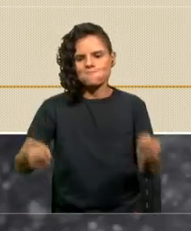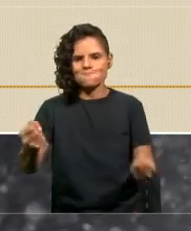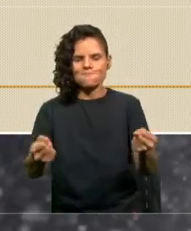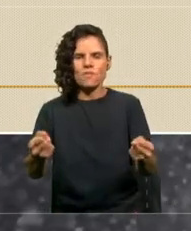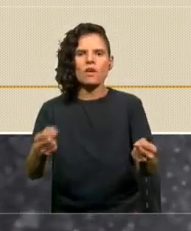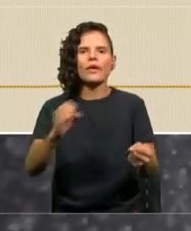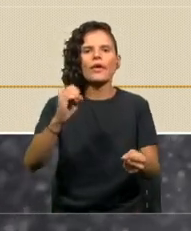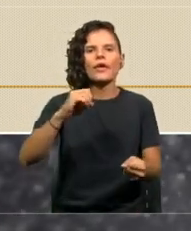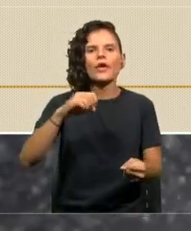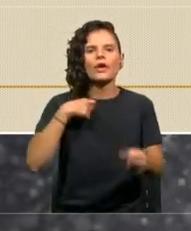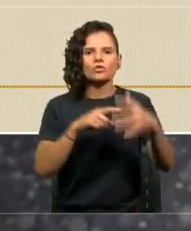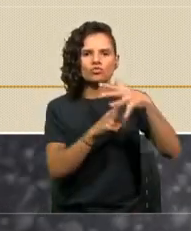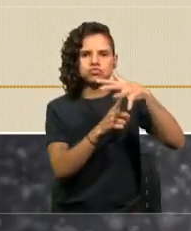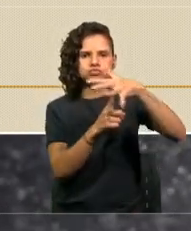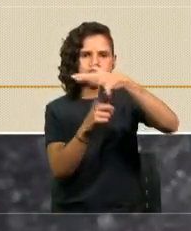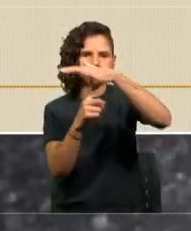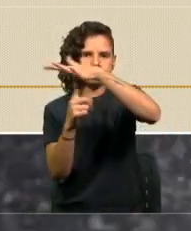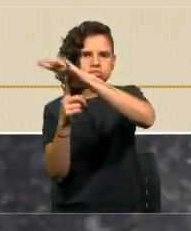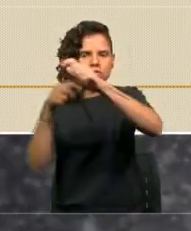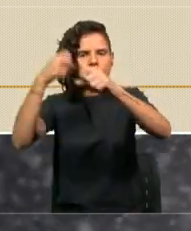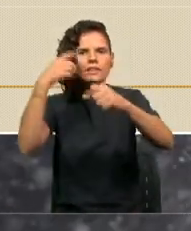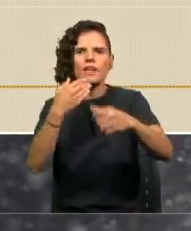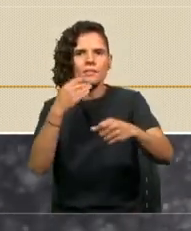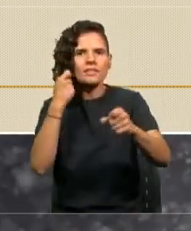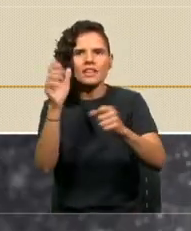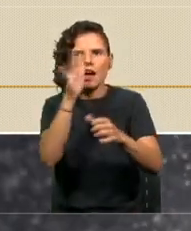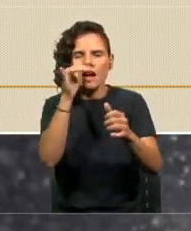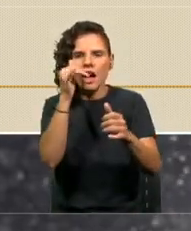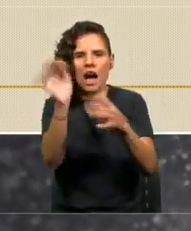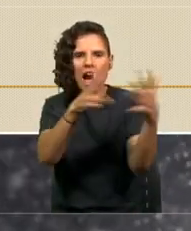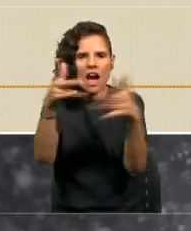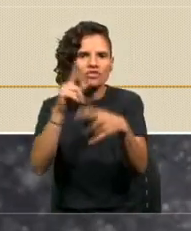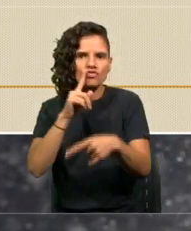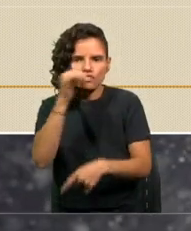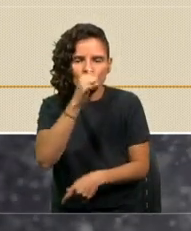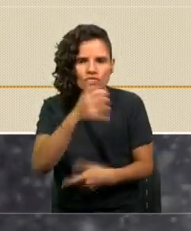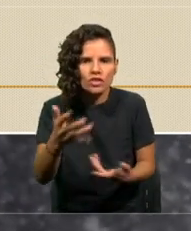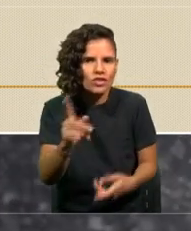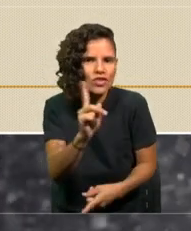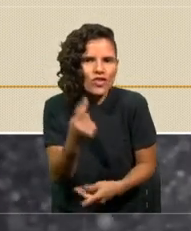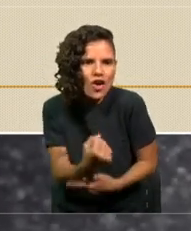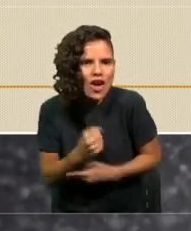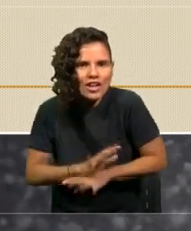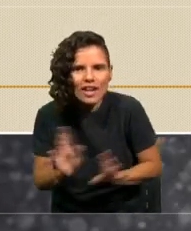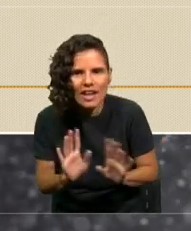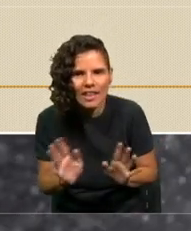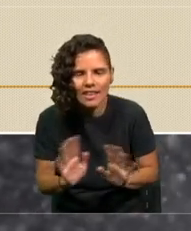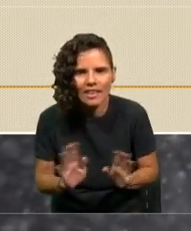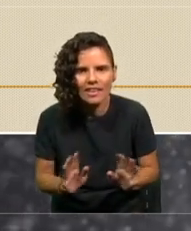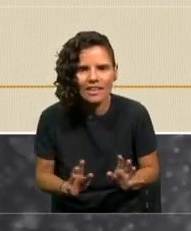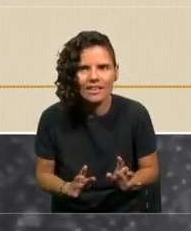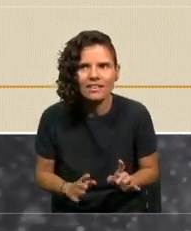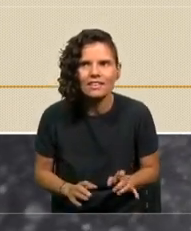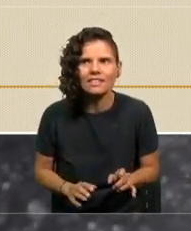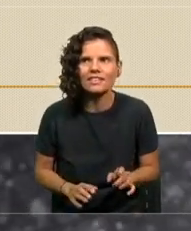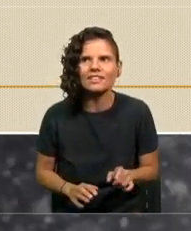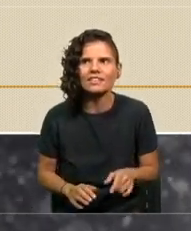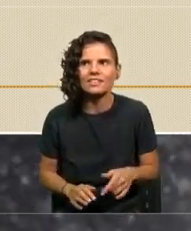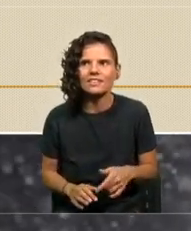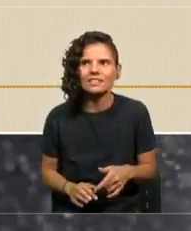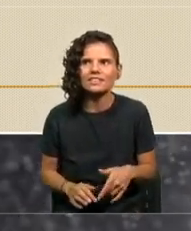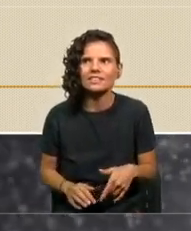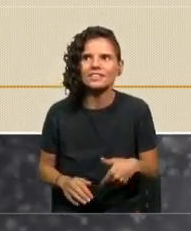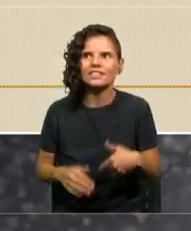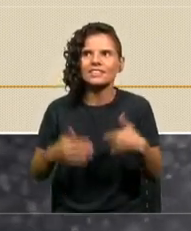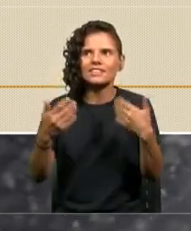también contaminación en el aire. La revolución de las energías robables es asunto de inversión y de los técnicos. Ese es un primer